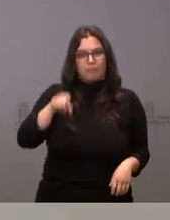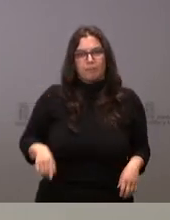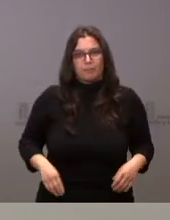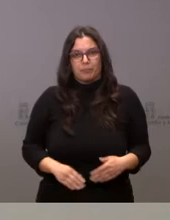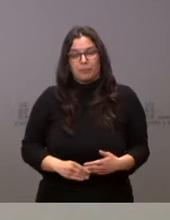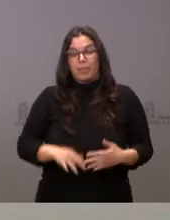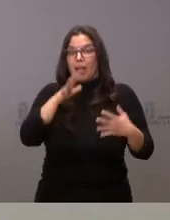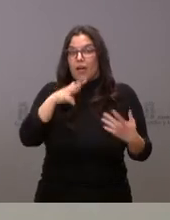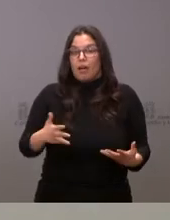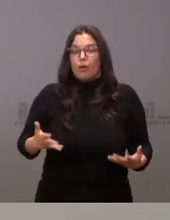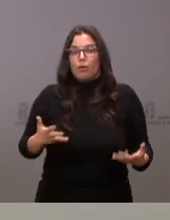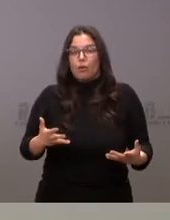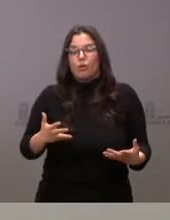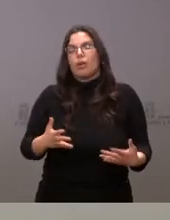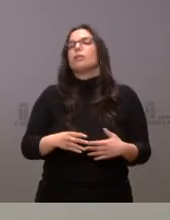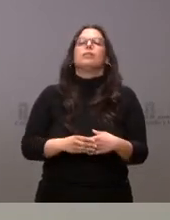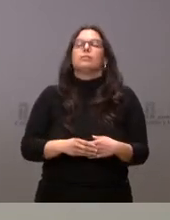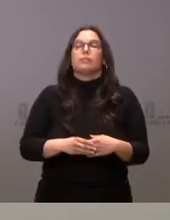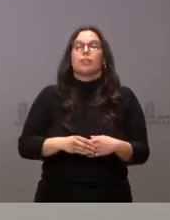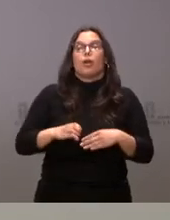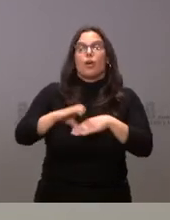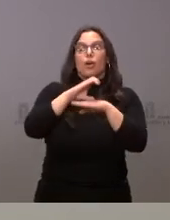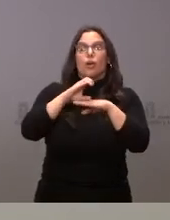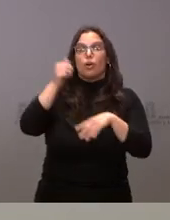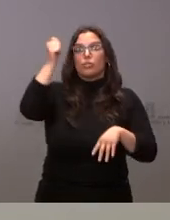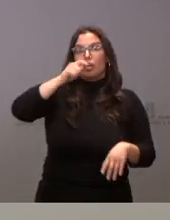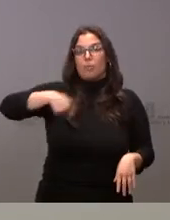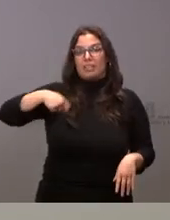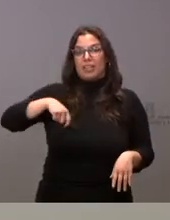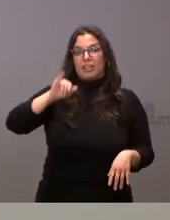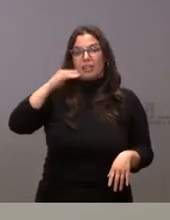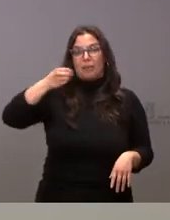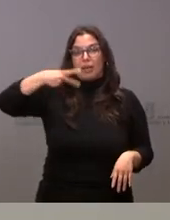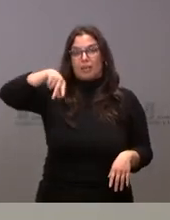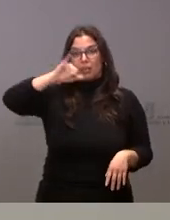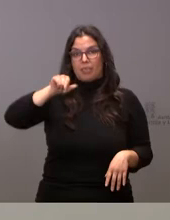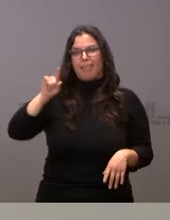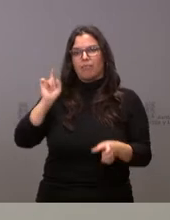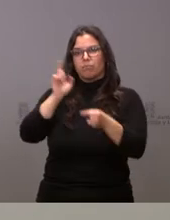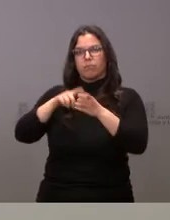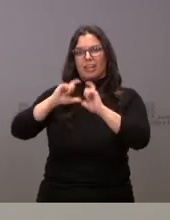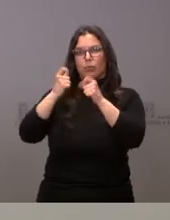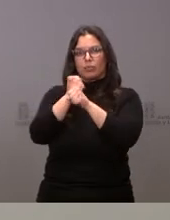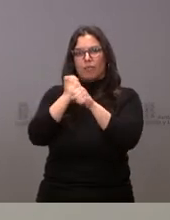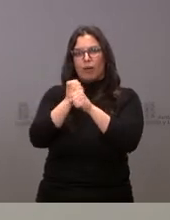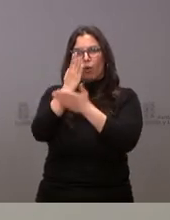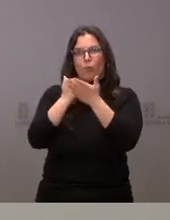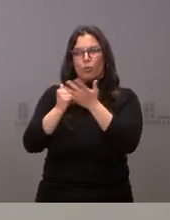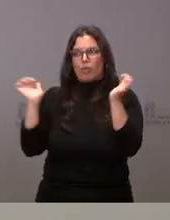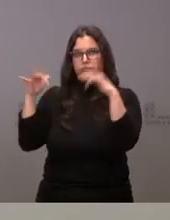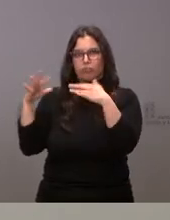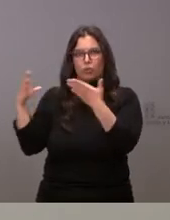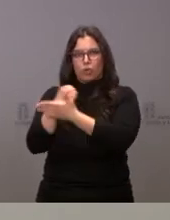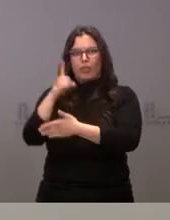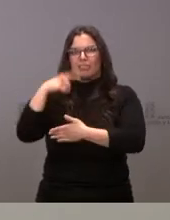momento actual, en estos momentos, el consejero de Presidencia Ángel Ibáñez está participando en una reunión de trabajo con todas las comunidades autónomas y